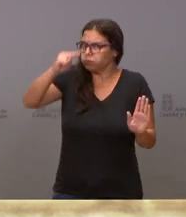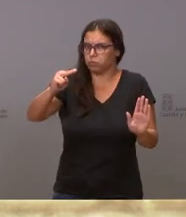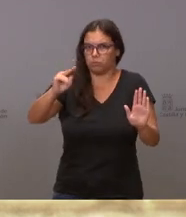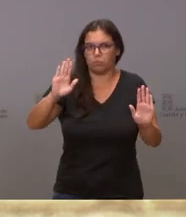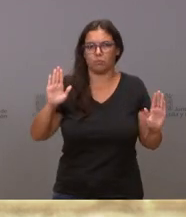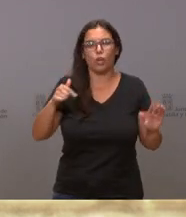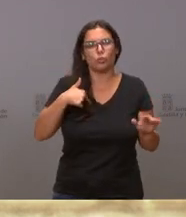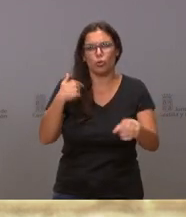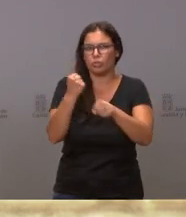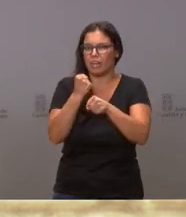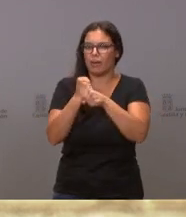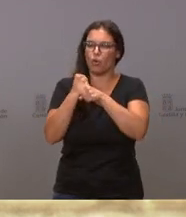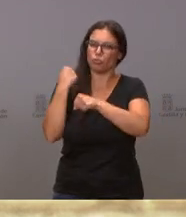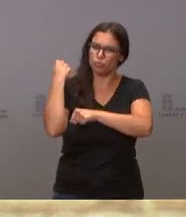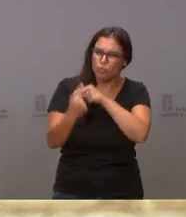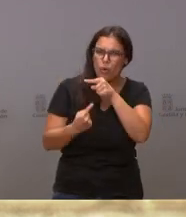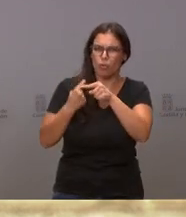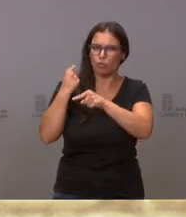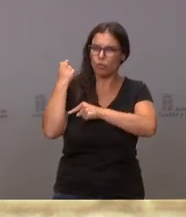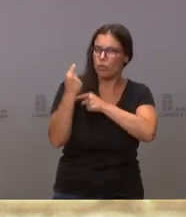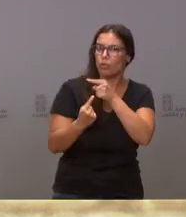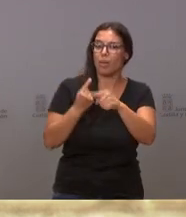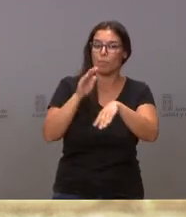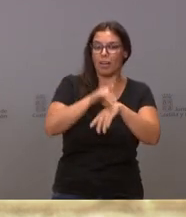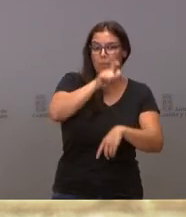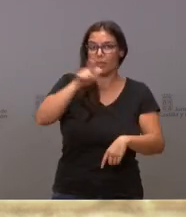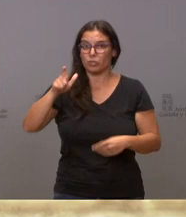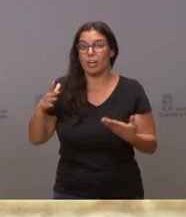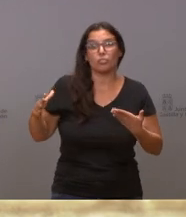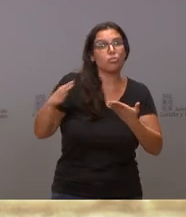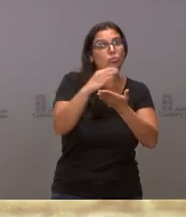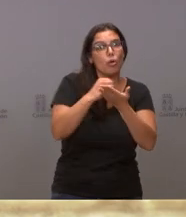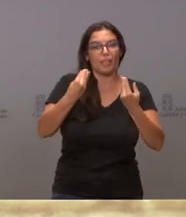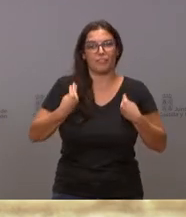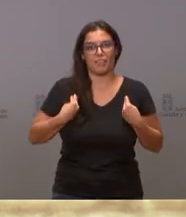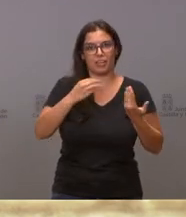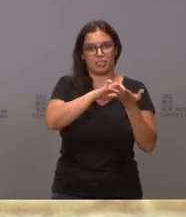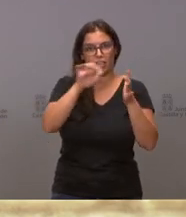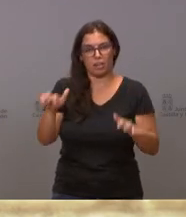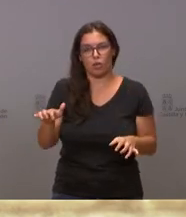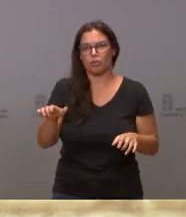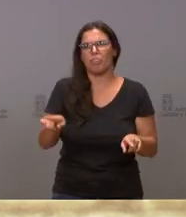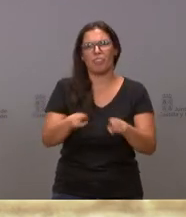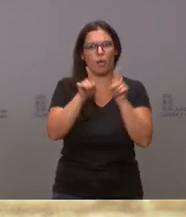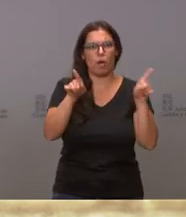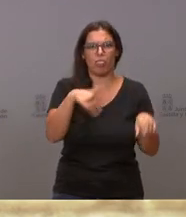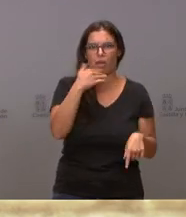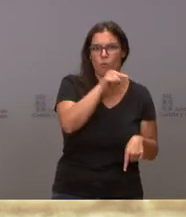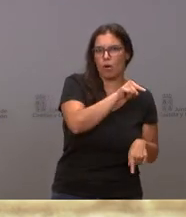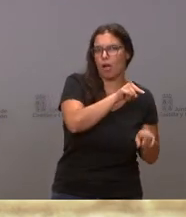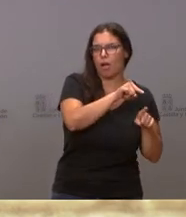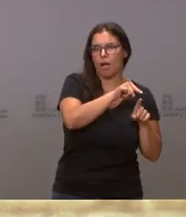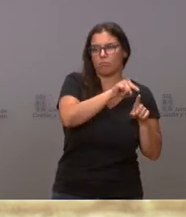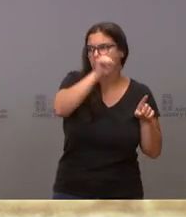Trabajo todos los días para que todas las personas de esta comunidad, vivan donde vivan, vivan en Zamora o